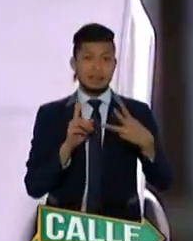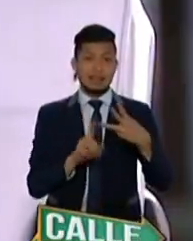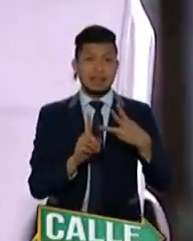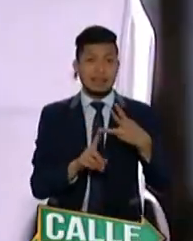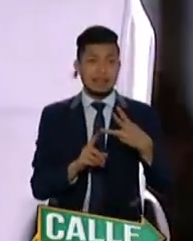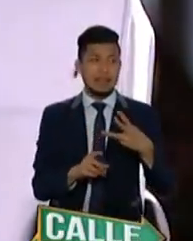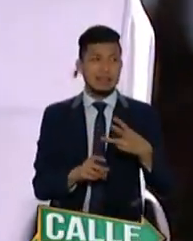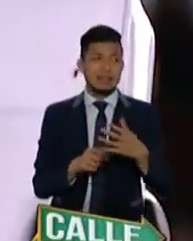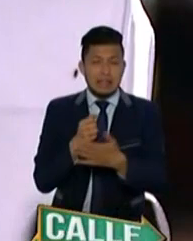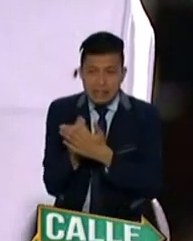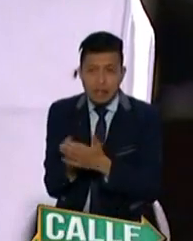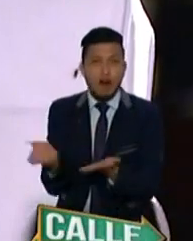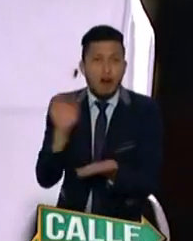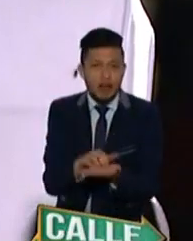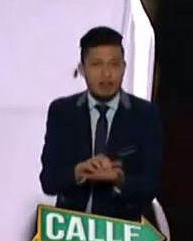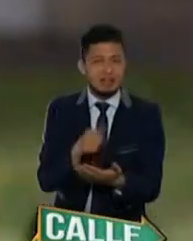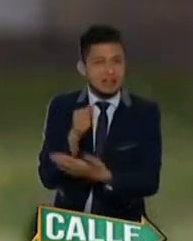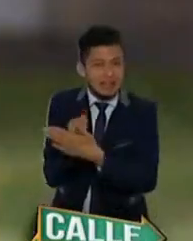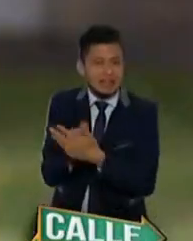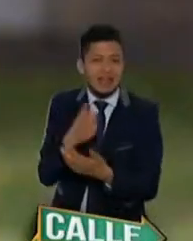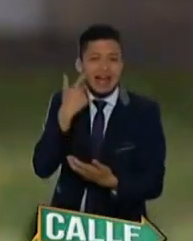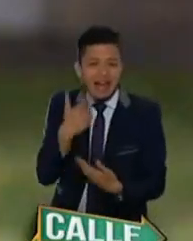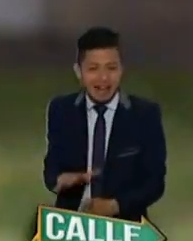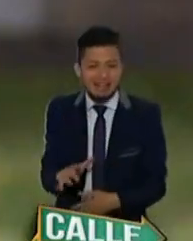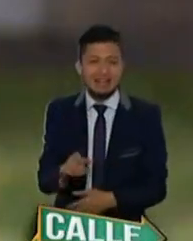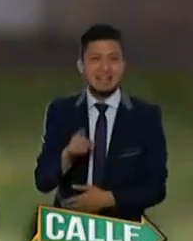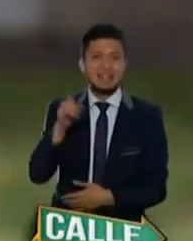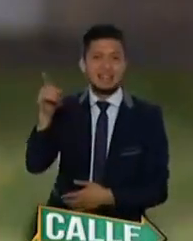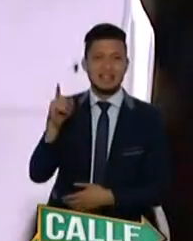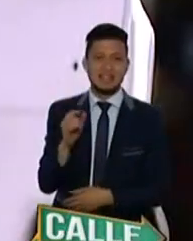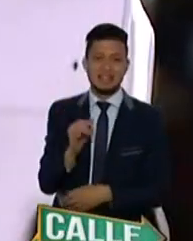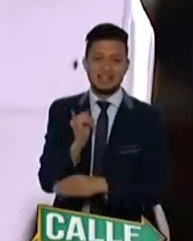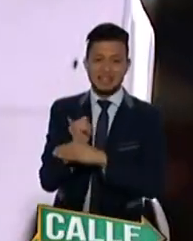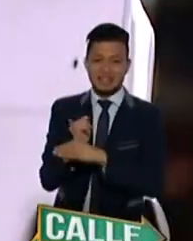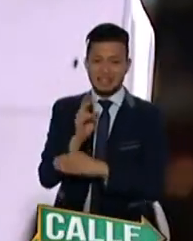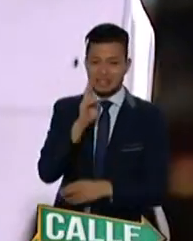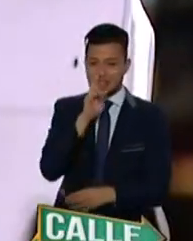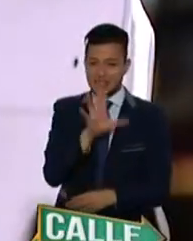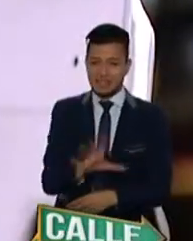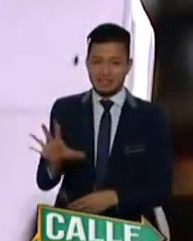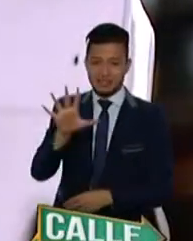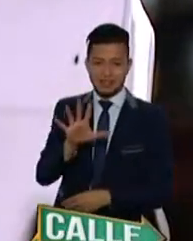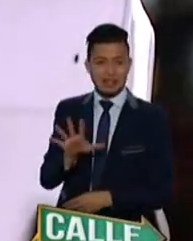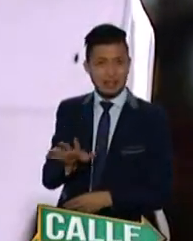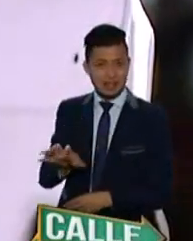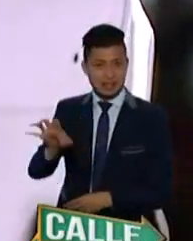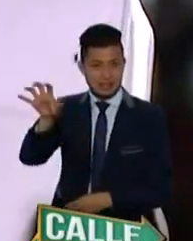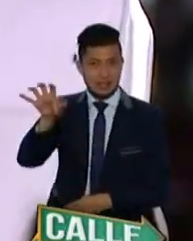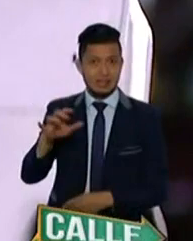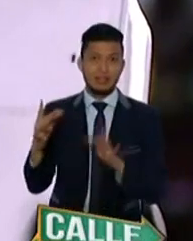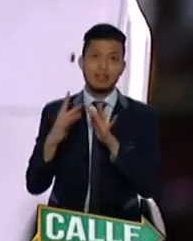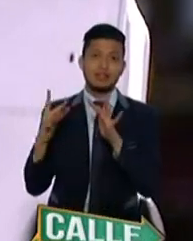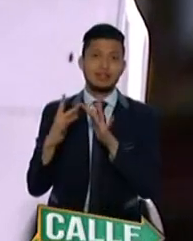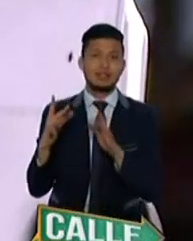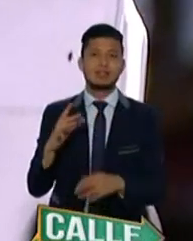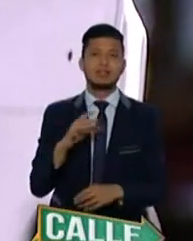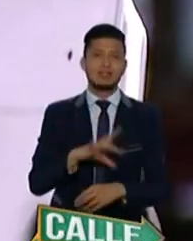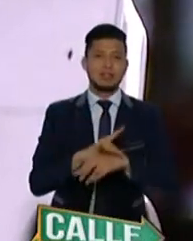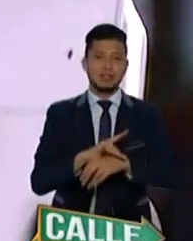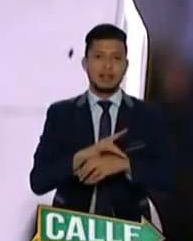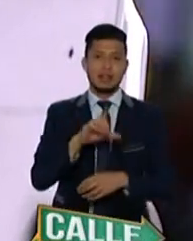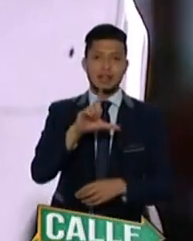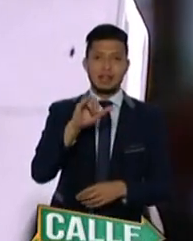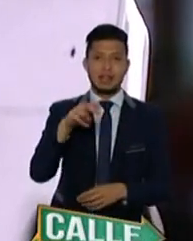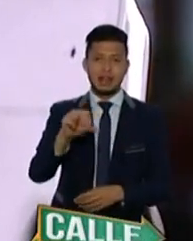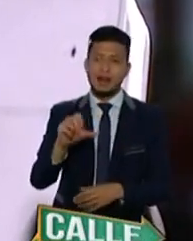volver. Vamos a ver si lo logramos. Vamos a volver al Instituto Nacional de Cancerología. Lo tenemos, alcaldesa. Doctora Lina, ¿cómo nos fue en el Instituto